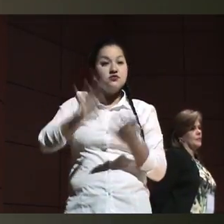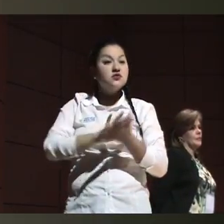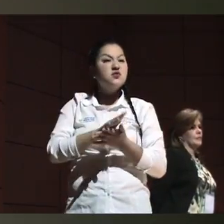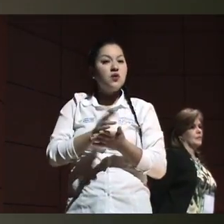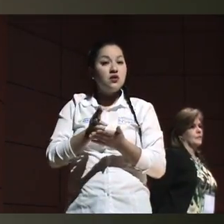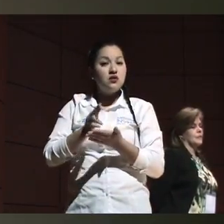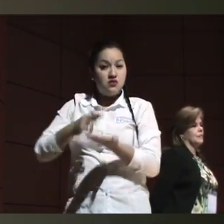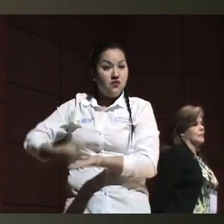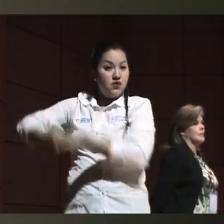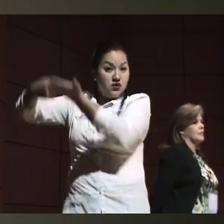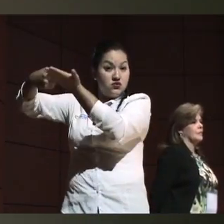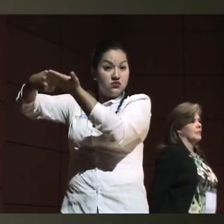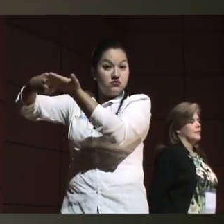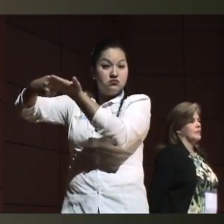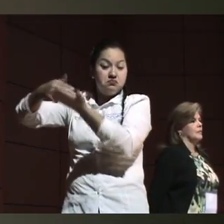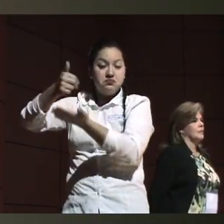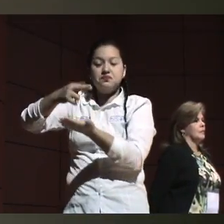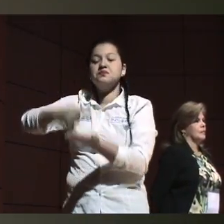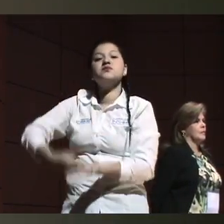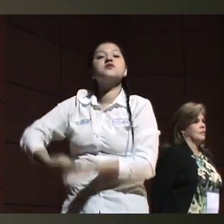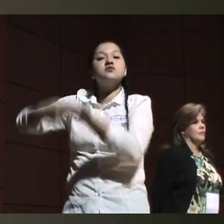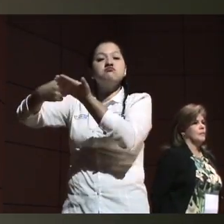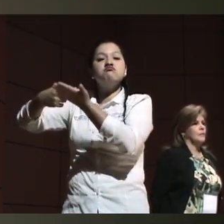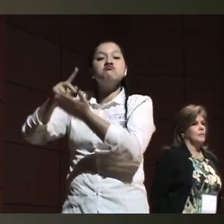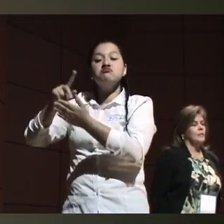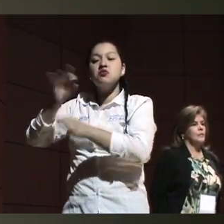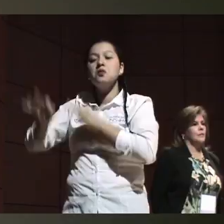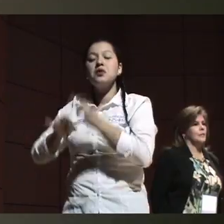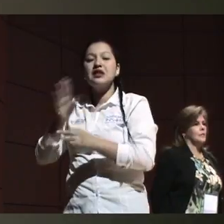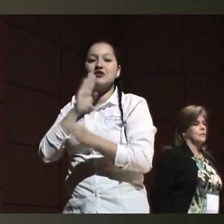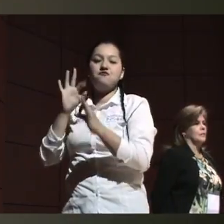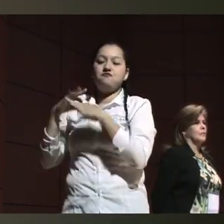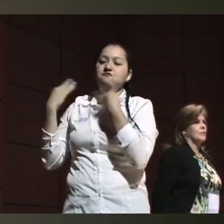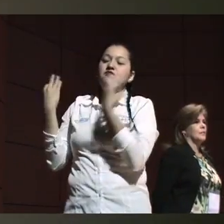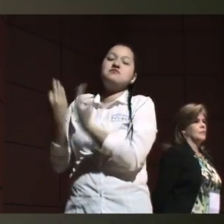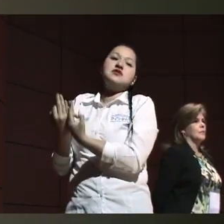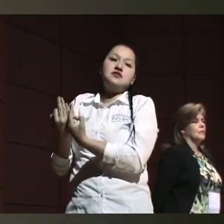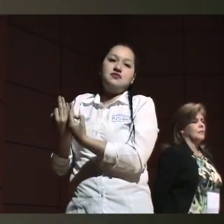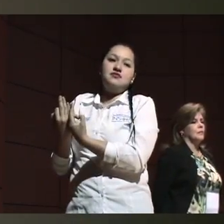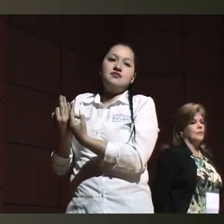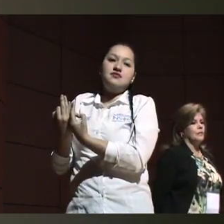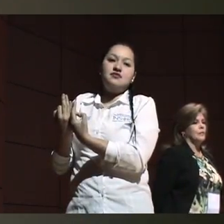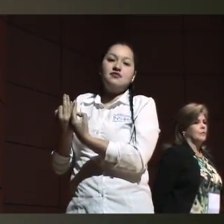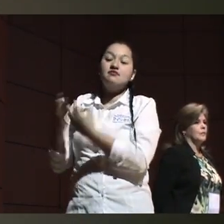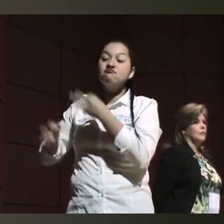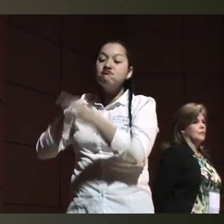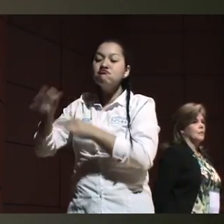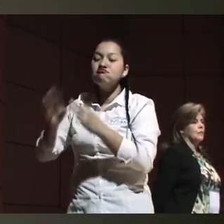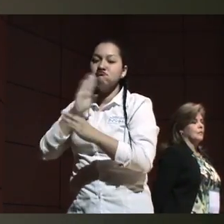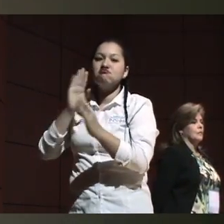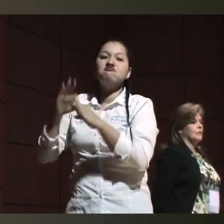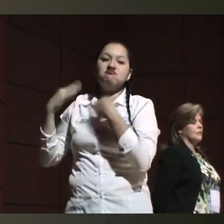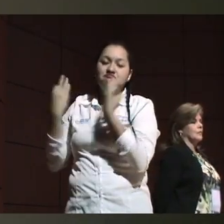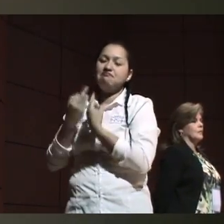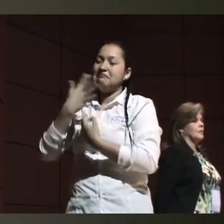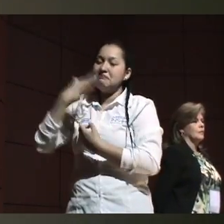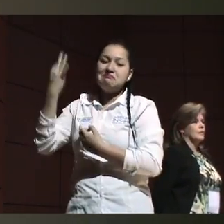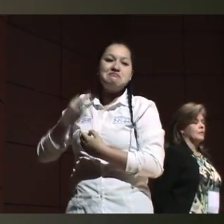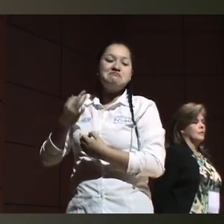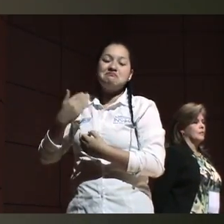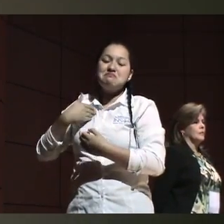a las personas y por supuesto las del cuidado paliativo. No podemos desconocer las que son para nosotros las que tenemos realmente